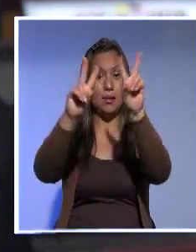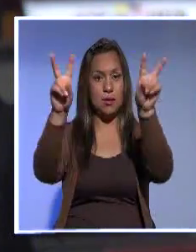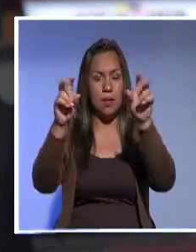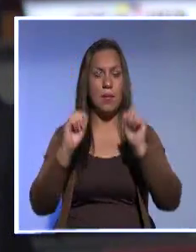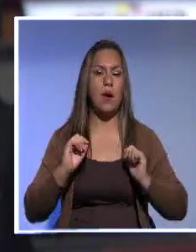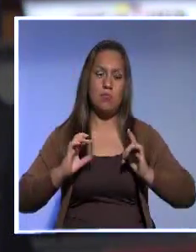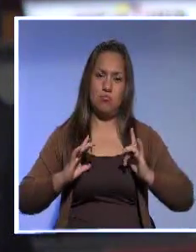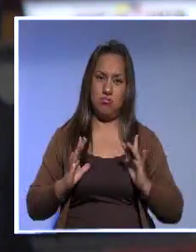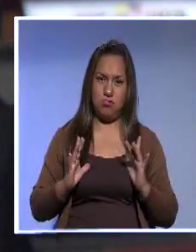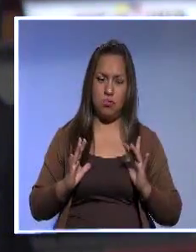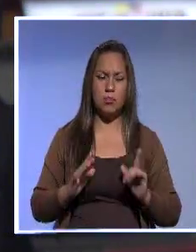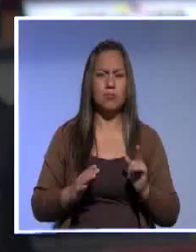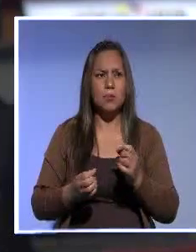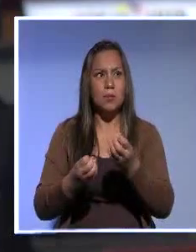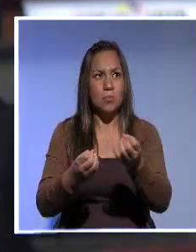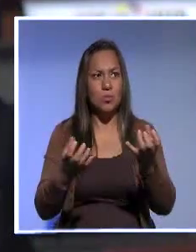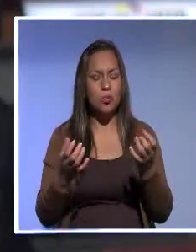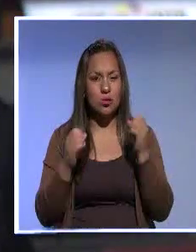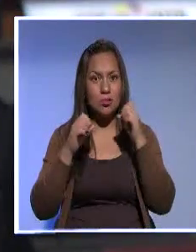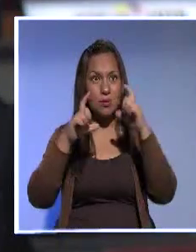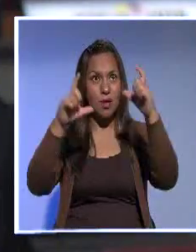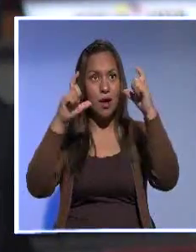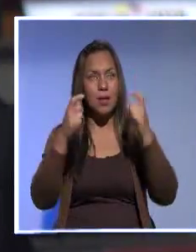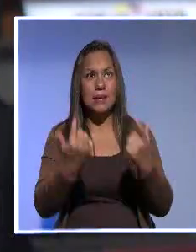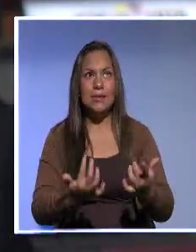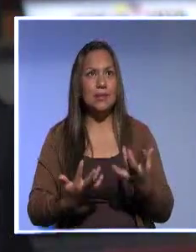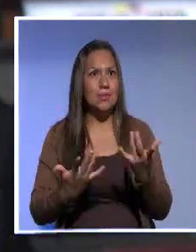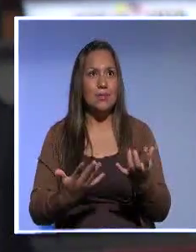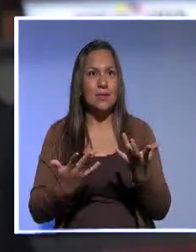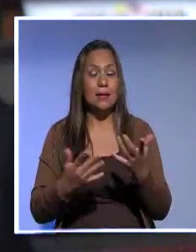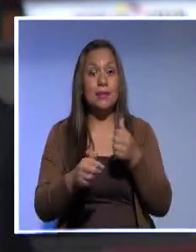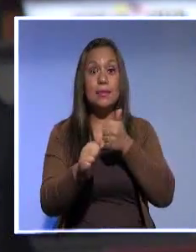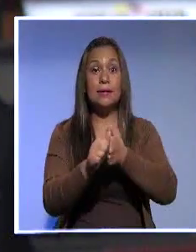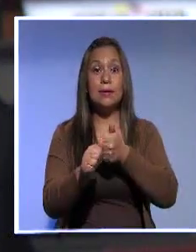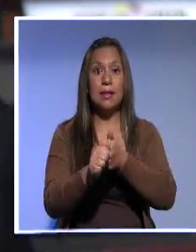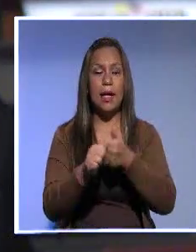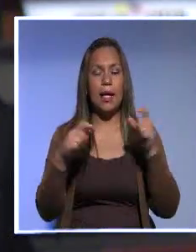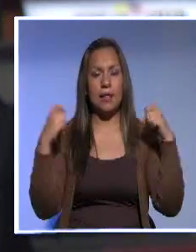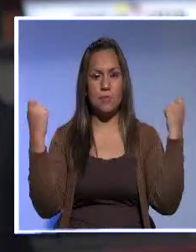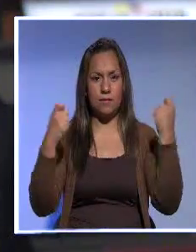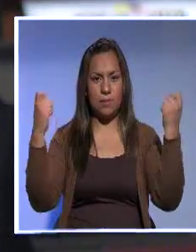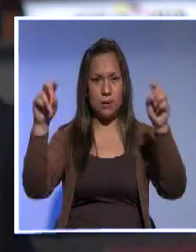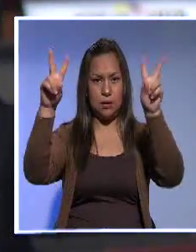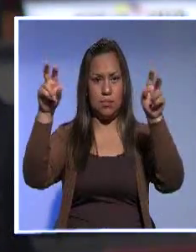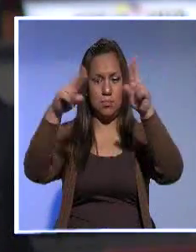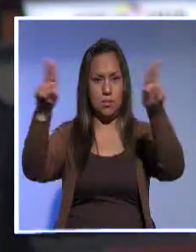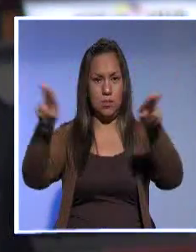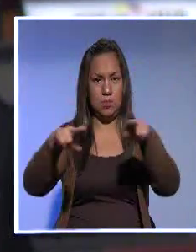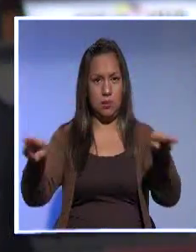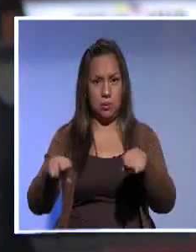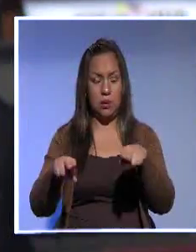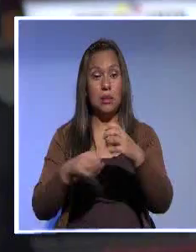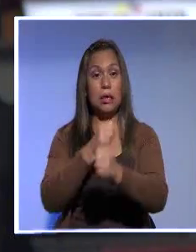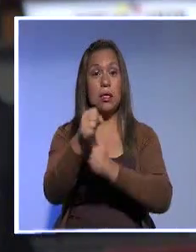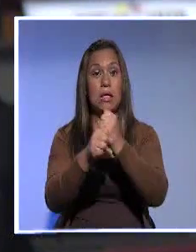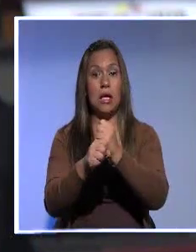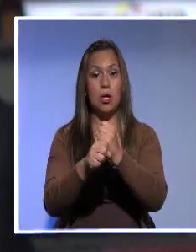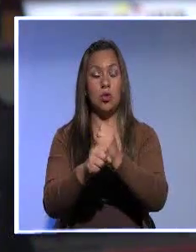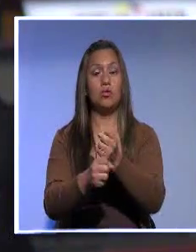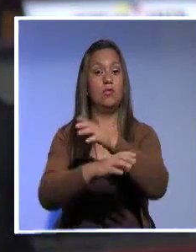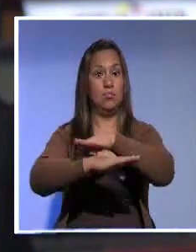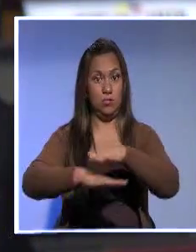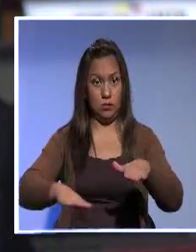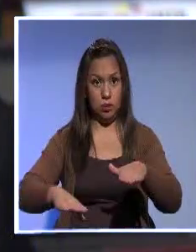ha generado expectativa, más todavía cuando están próximas las festividades por Navidad y fin de año, que como